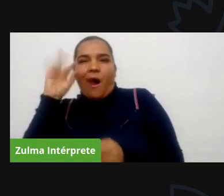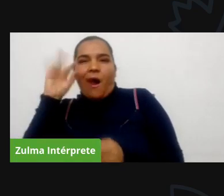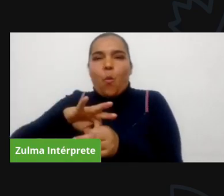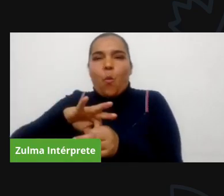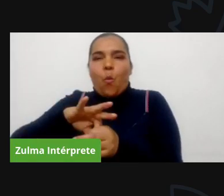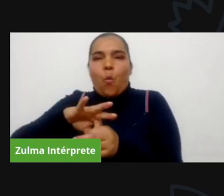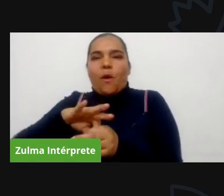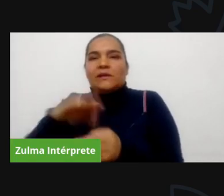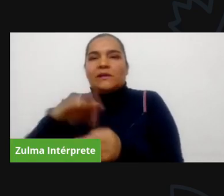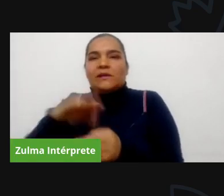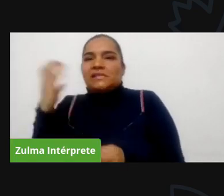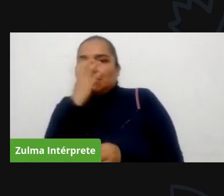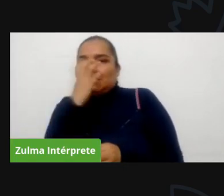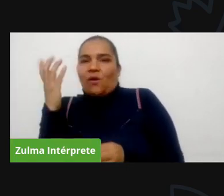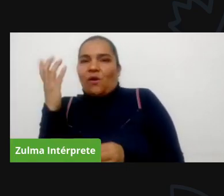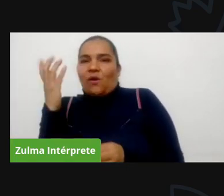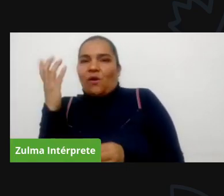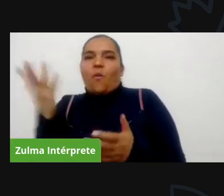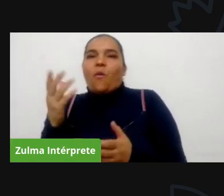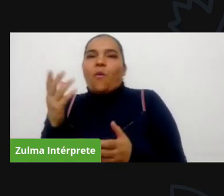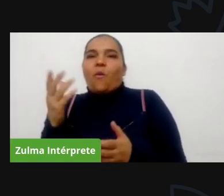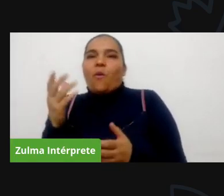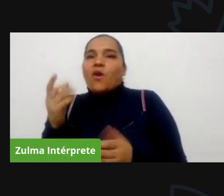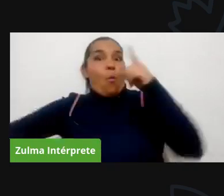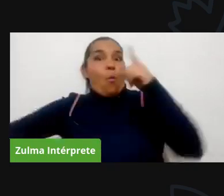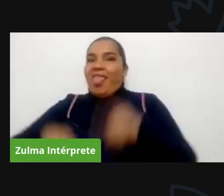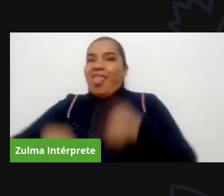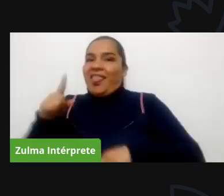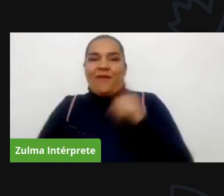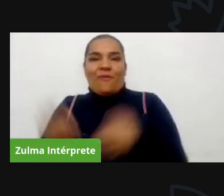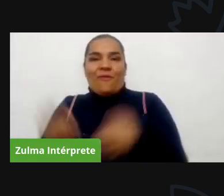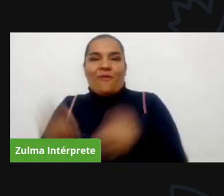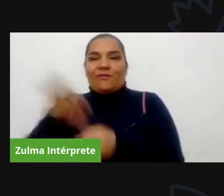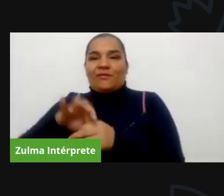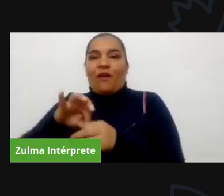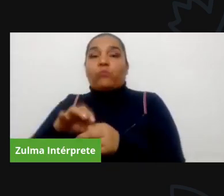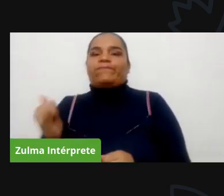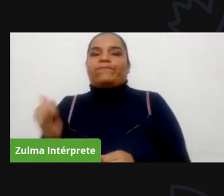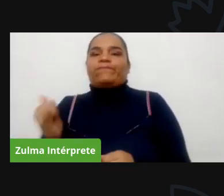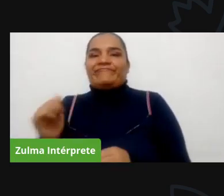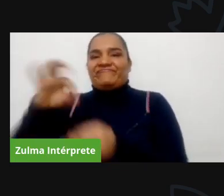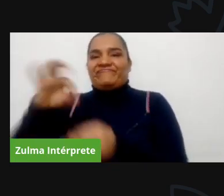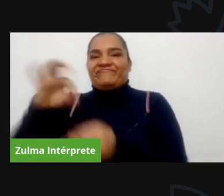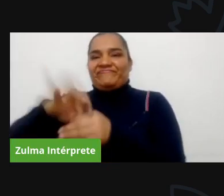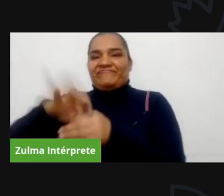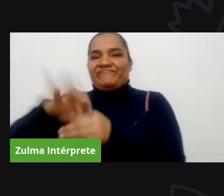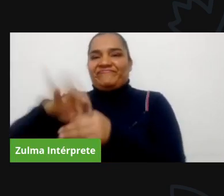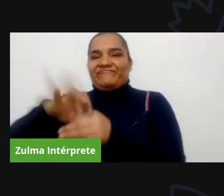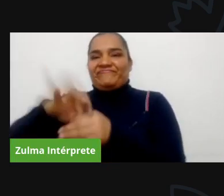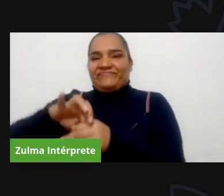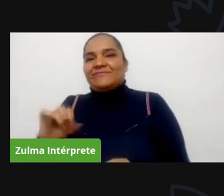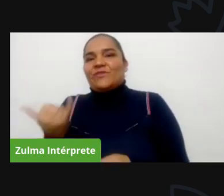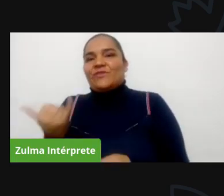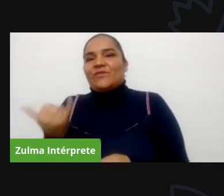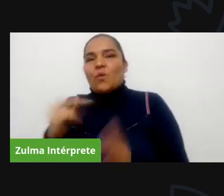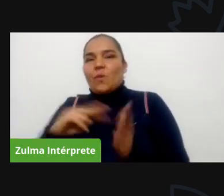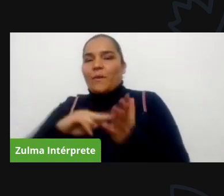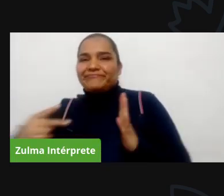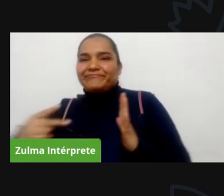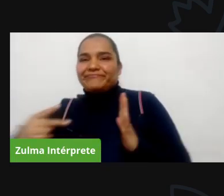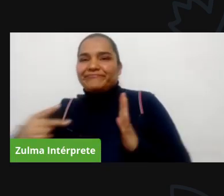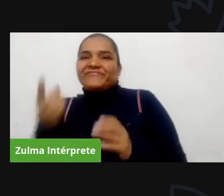manera ausencia de herramientas para que la ciudadanía pueda ejercer el derecho al voto porque la